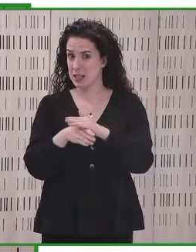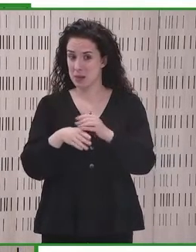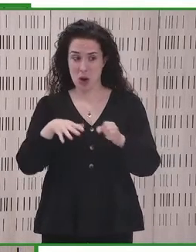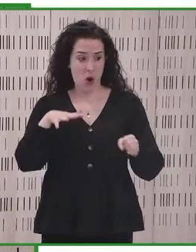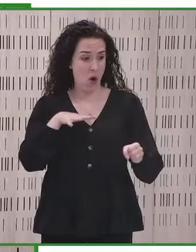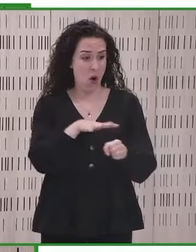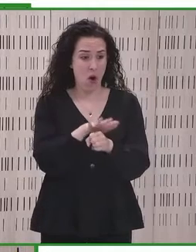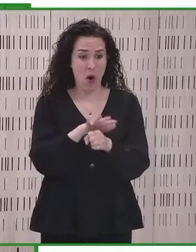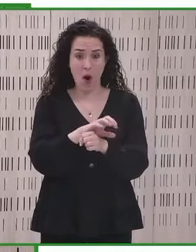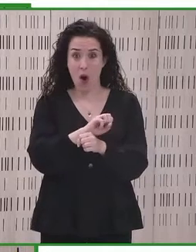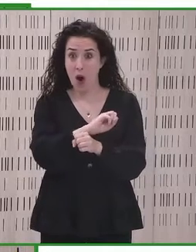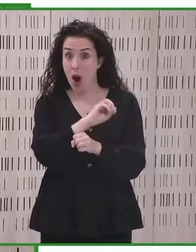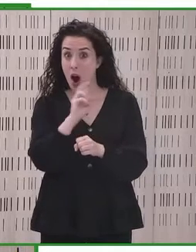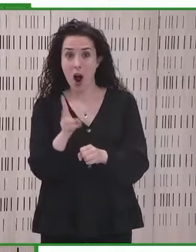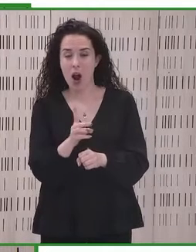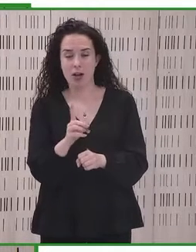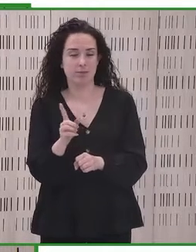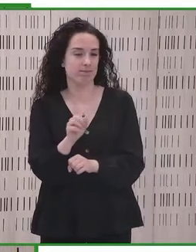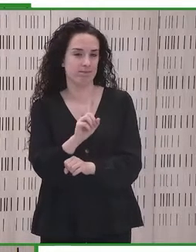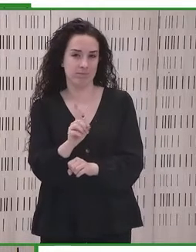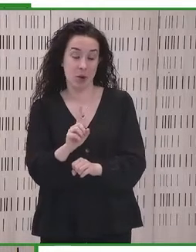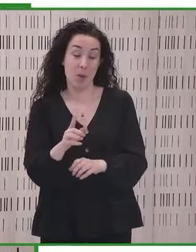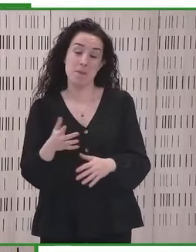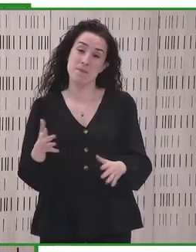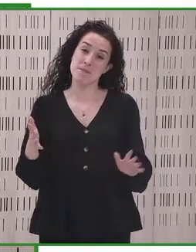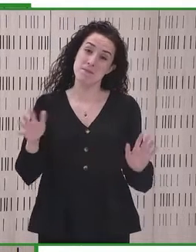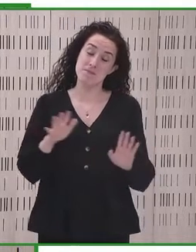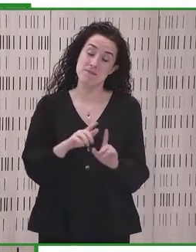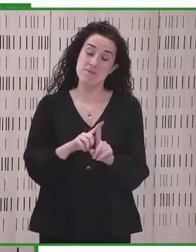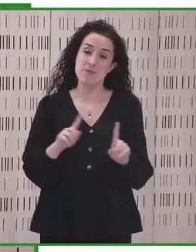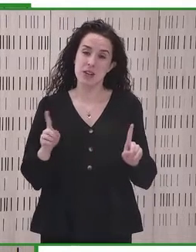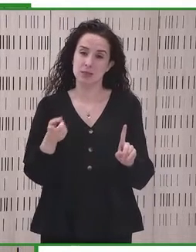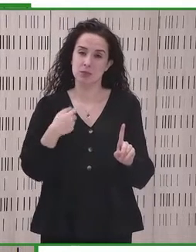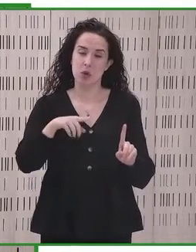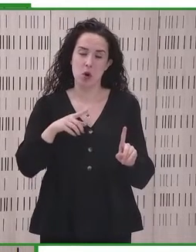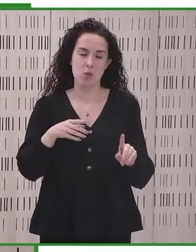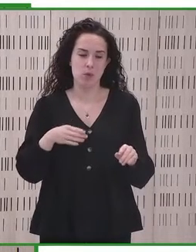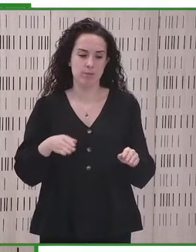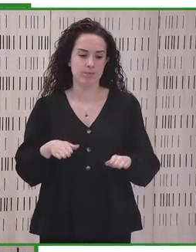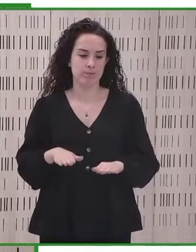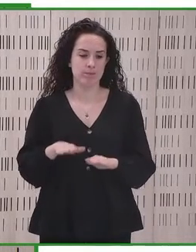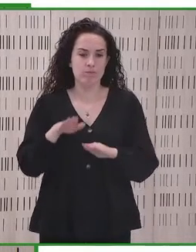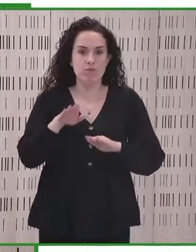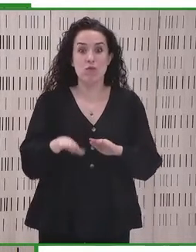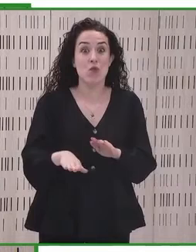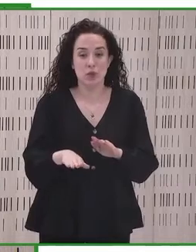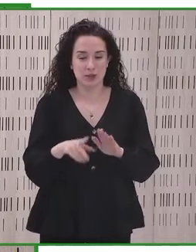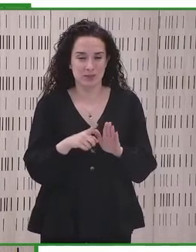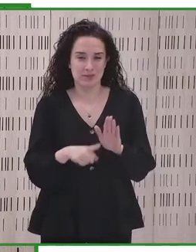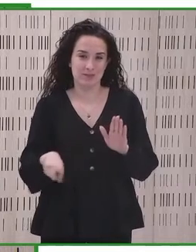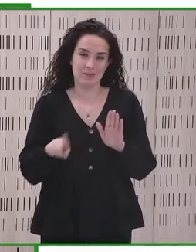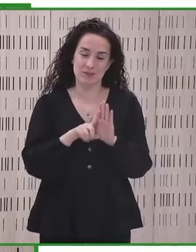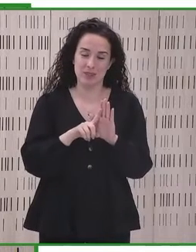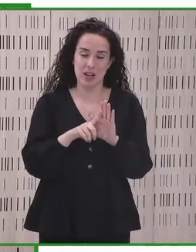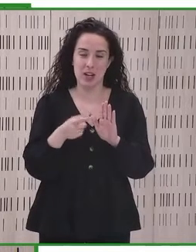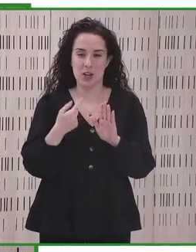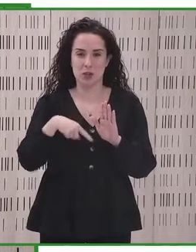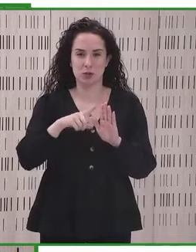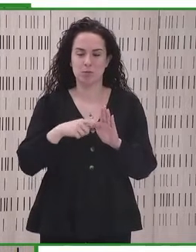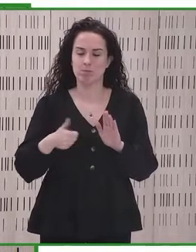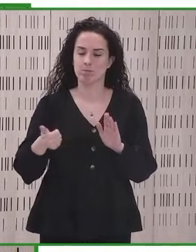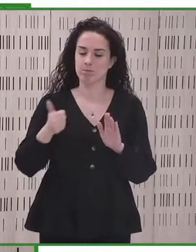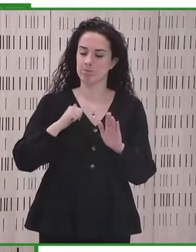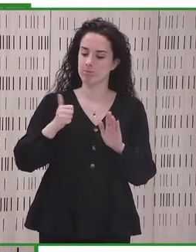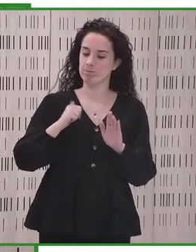cubrir todo. Pero hay que aprovechar ese impulso legislativo para sacar adelante